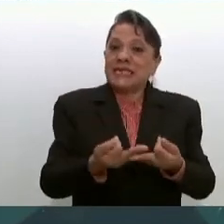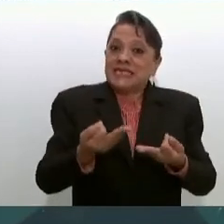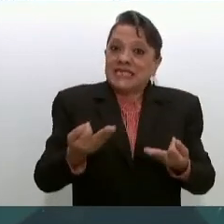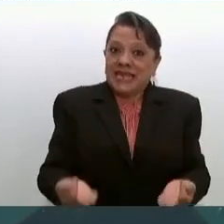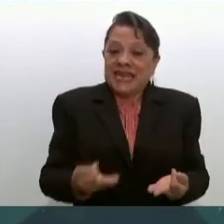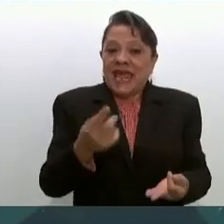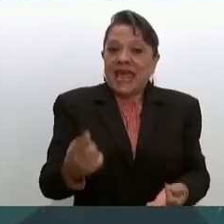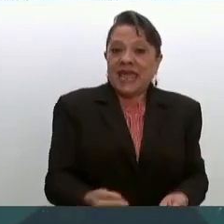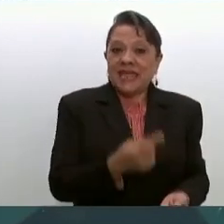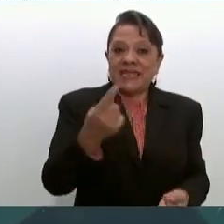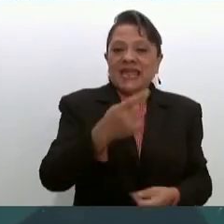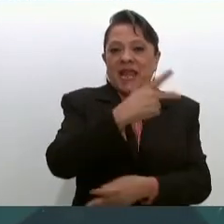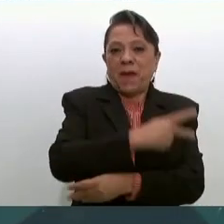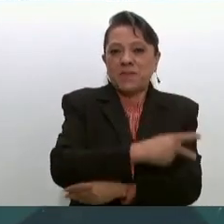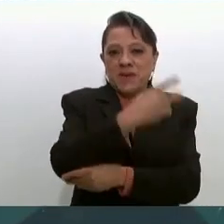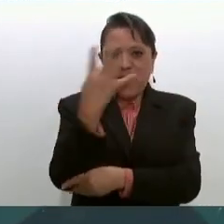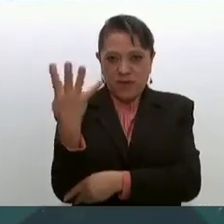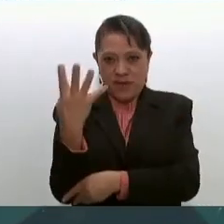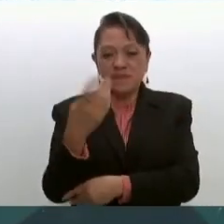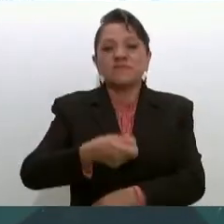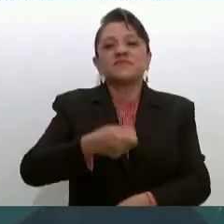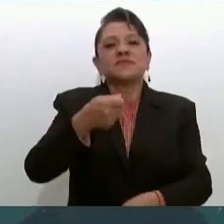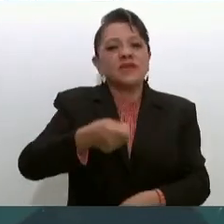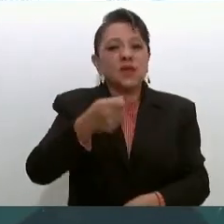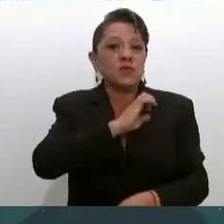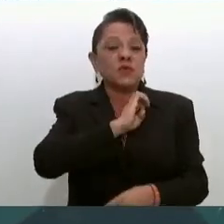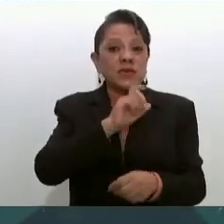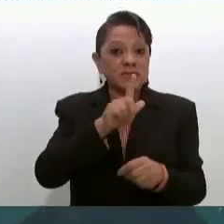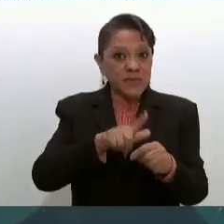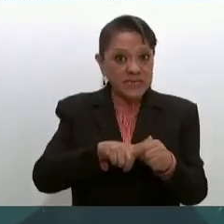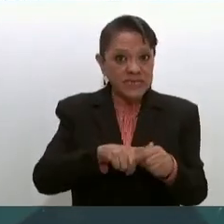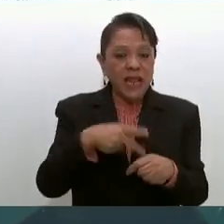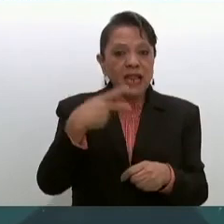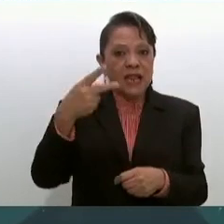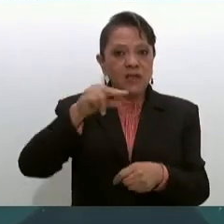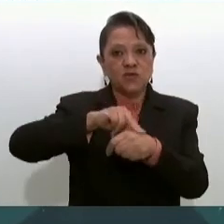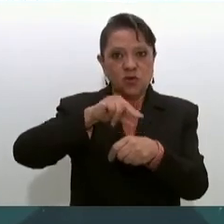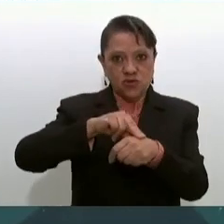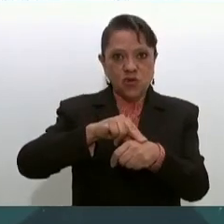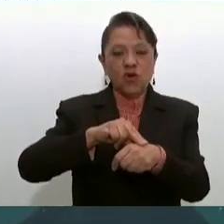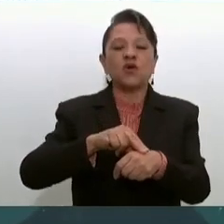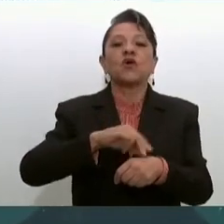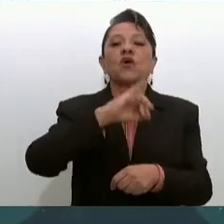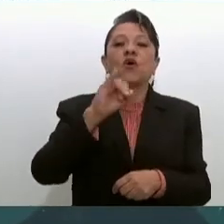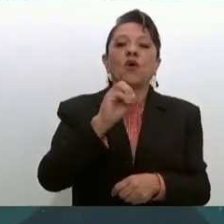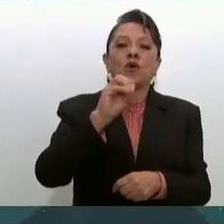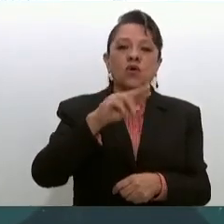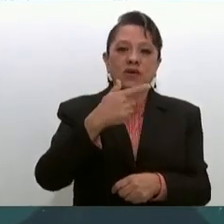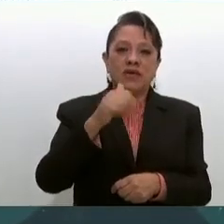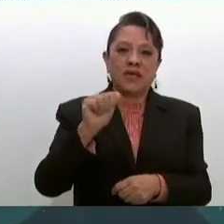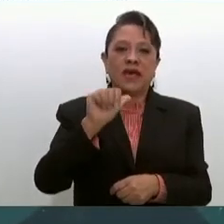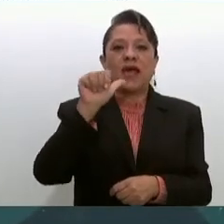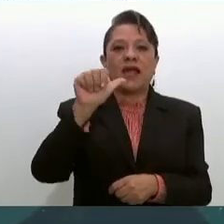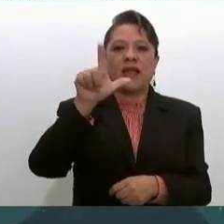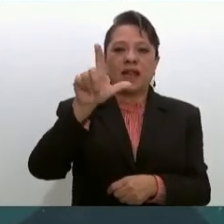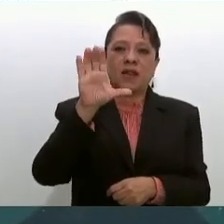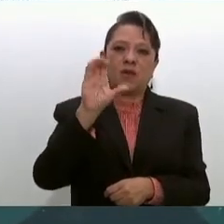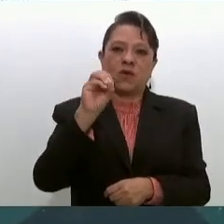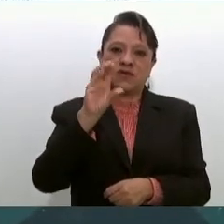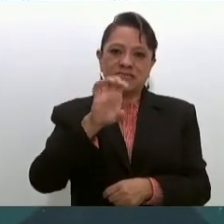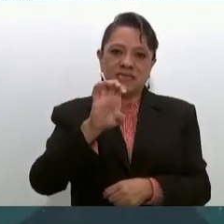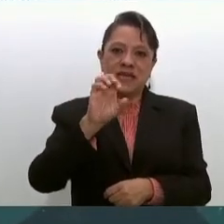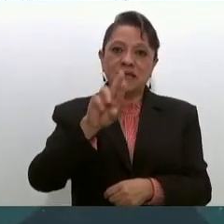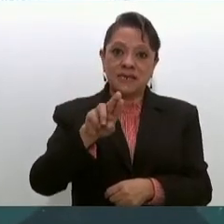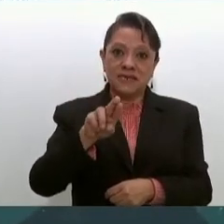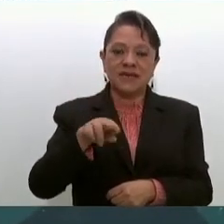Un saludo especial al doctor Jorge Carlos Alcocer Varela, secretario de Salud del Gobierno de México, así como al maestro